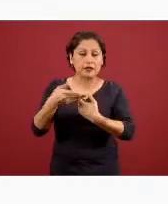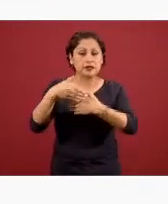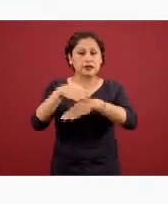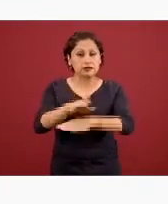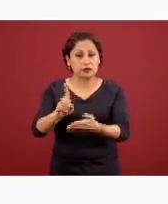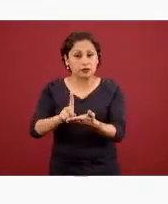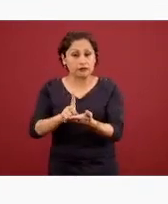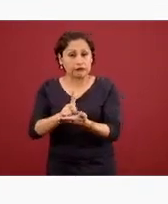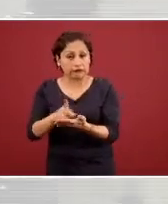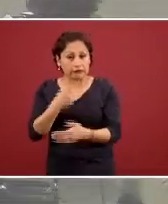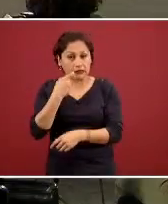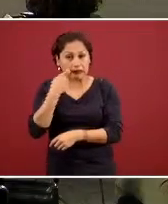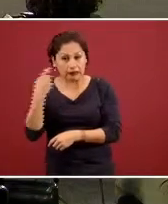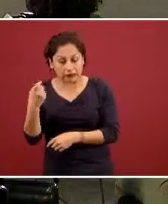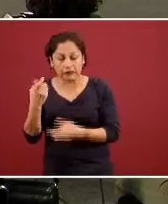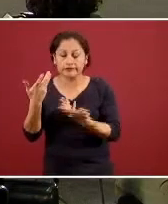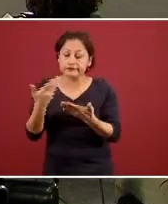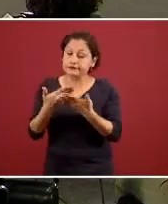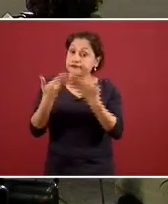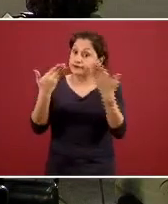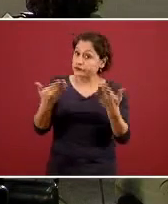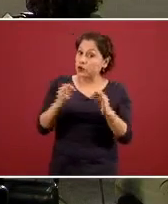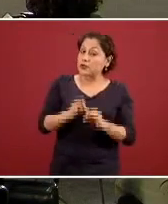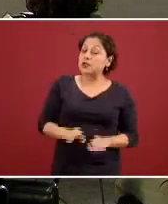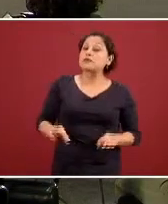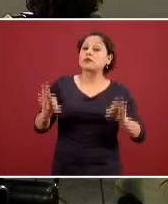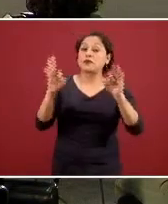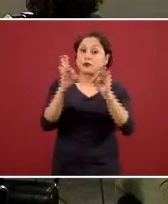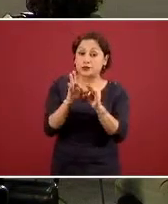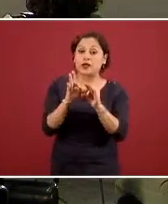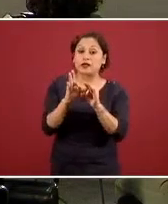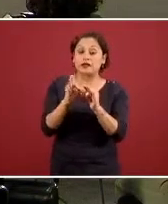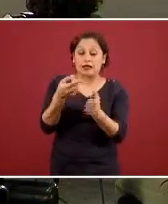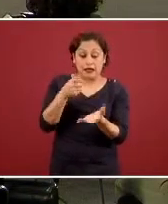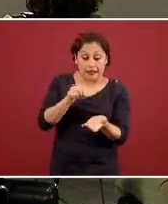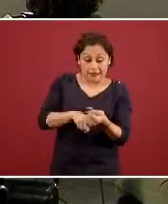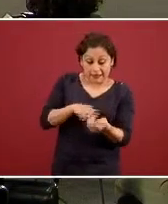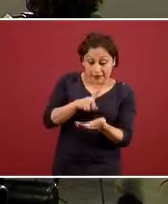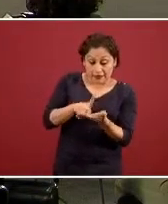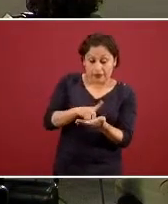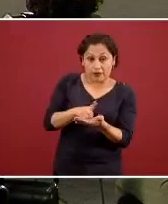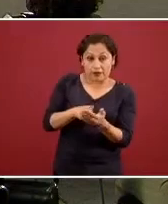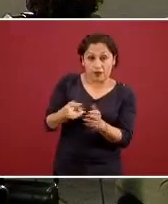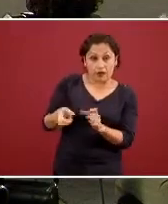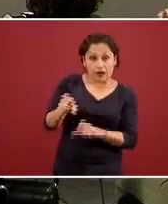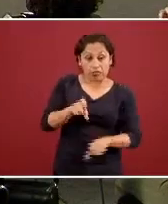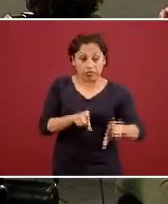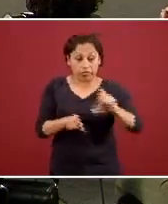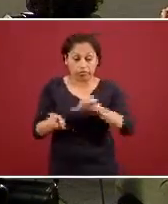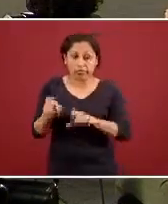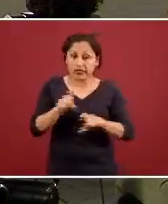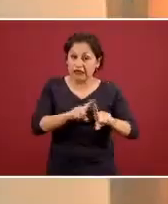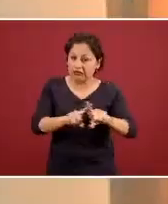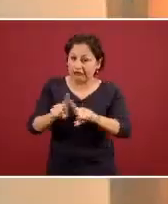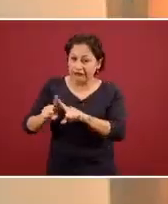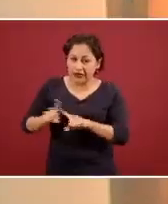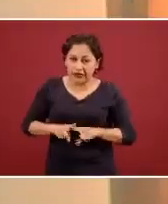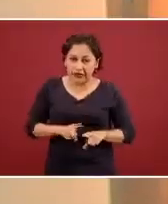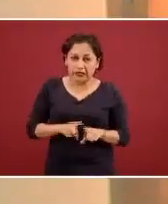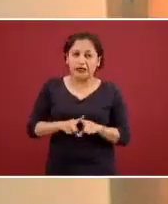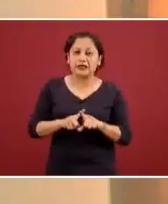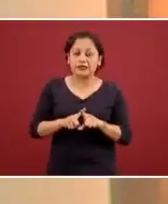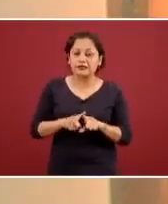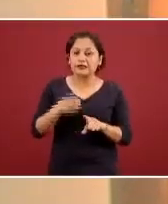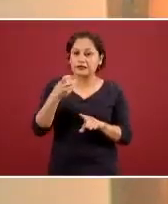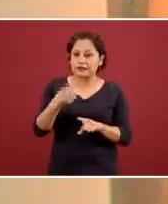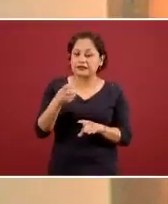es muy importante el tomar en cuenta que estas substancias probablemente sean más impuras y todo lo asociado a la